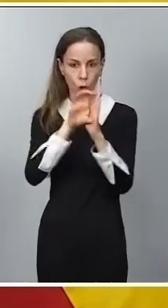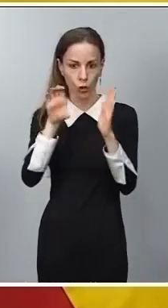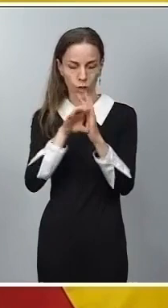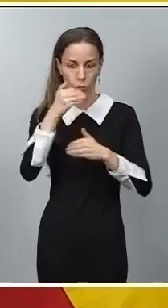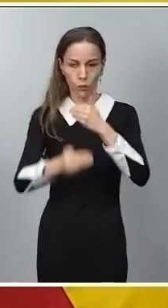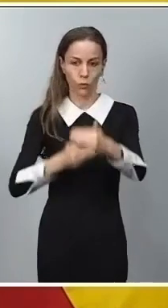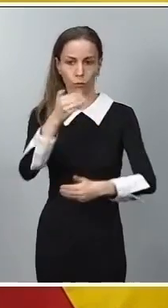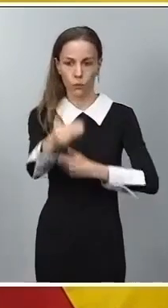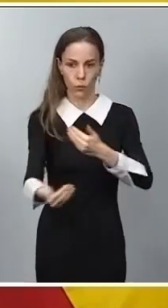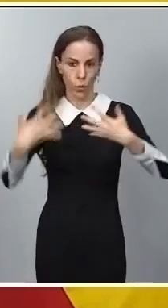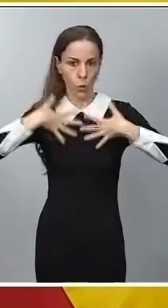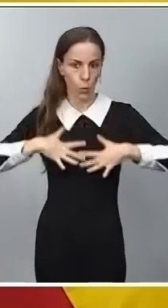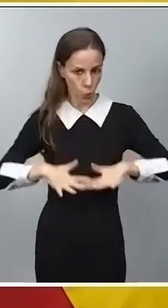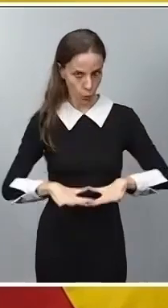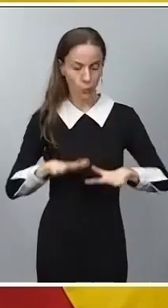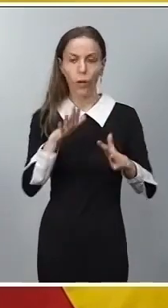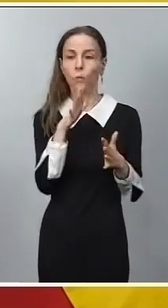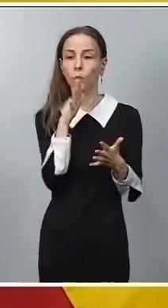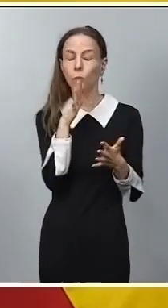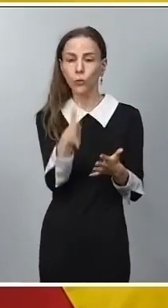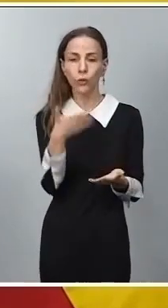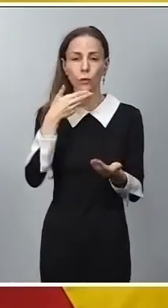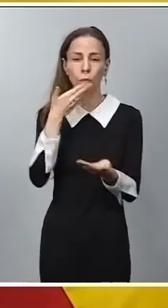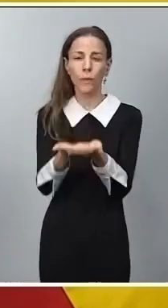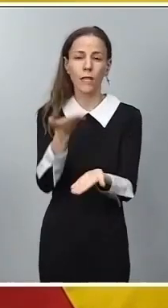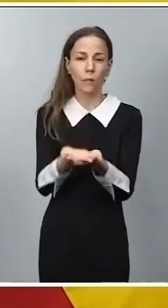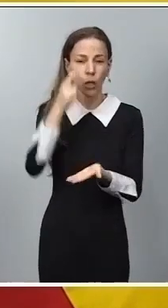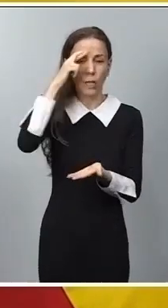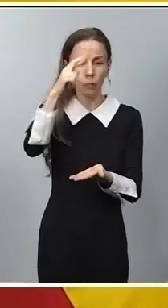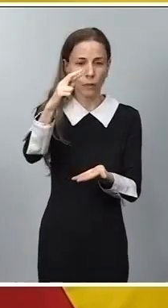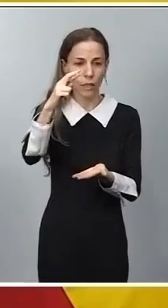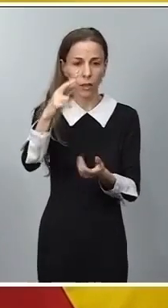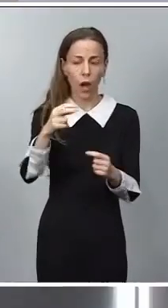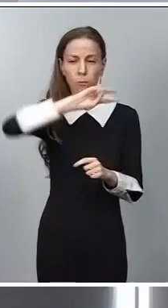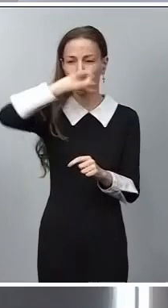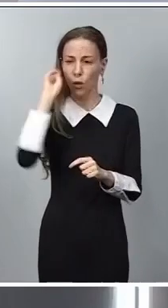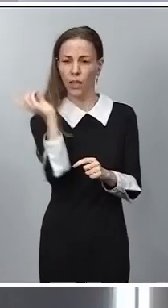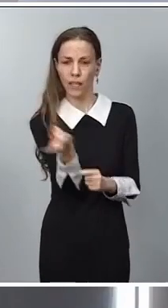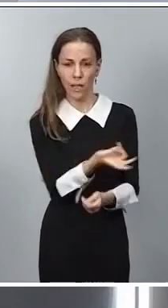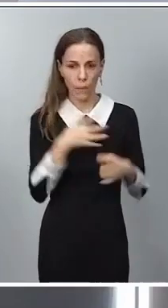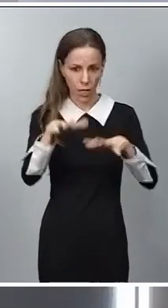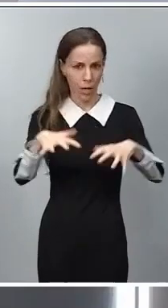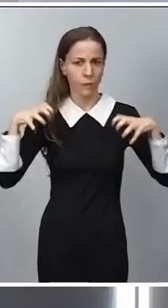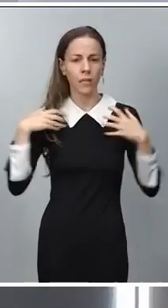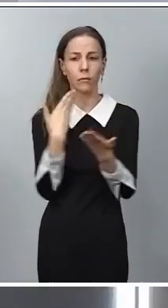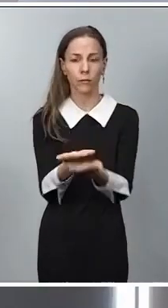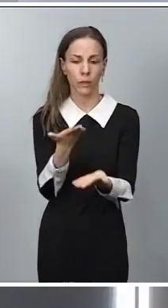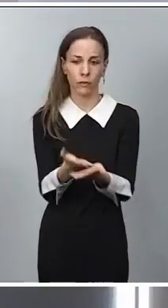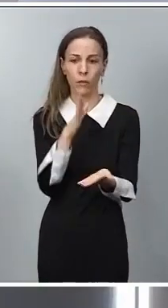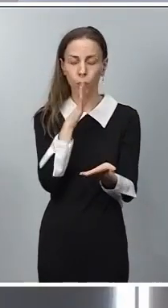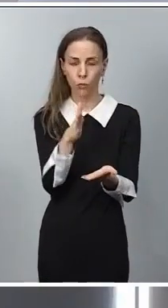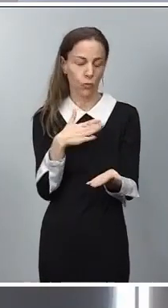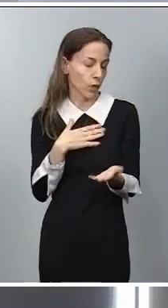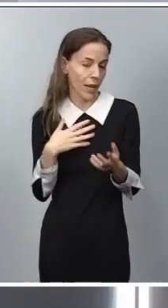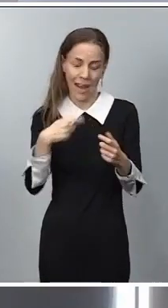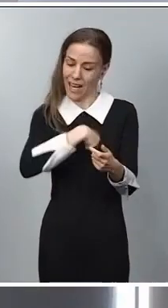el proceso de investidura. Como pedimos respeto a la pluralidad parlamentaria, que ha sido la decisión de los españoles. Por tanto,